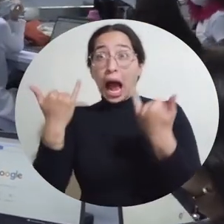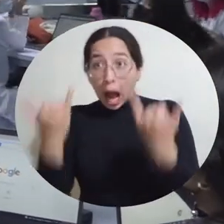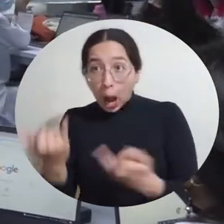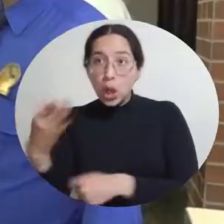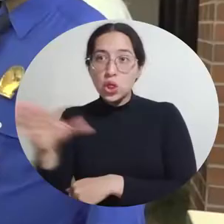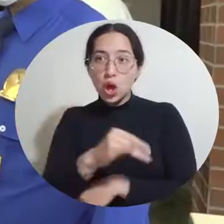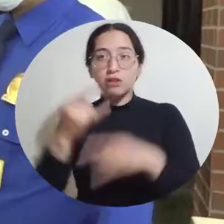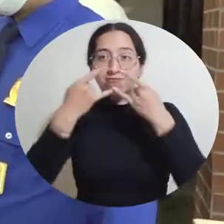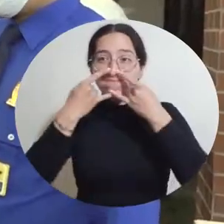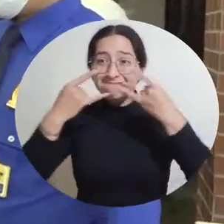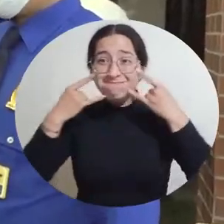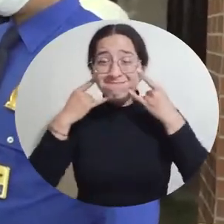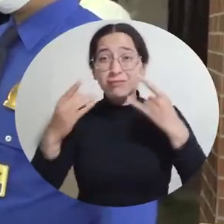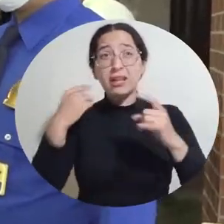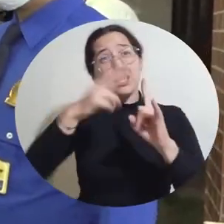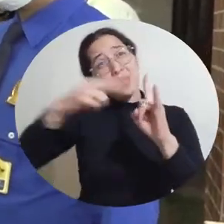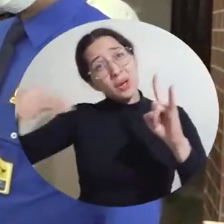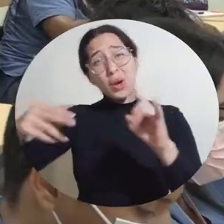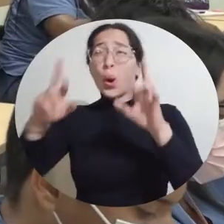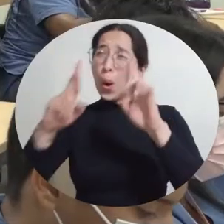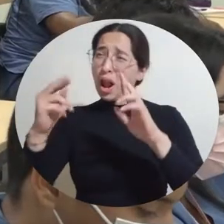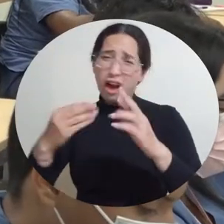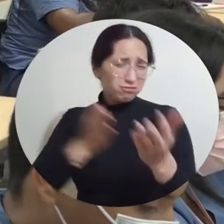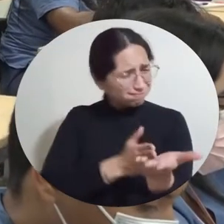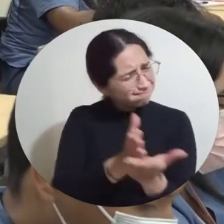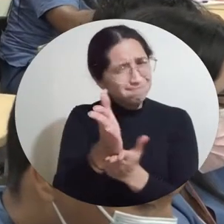y espera no tener que extrañarlos más.